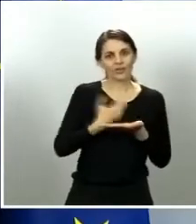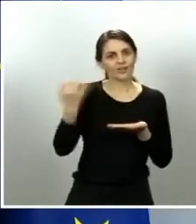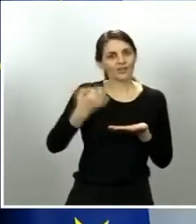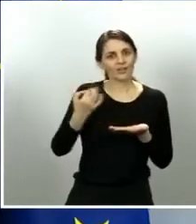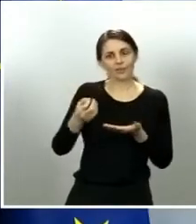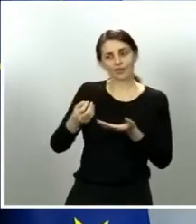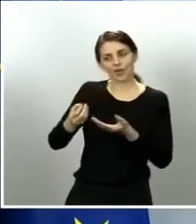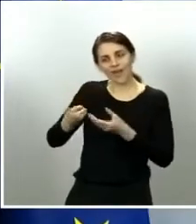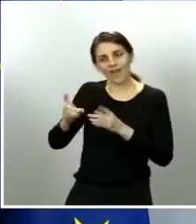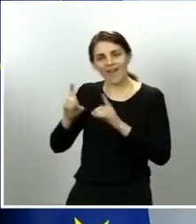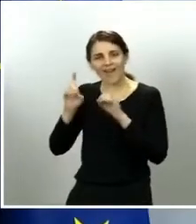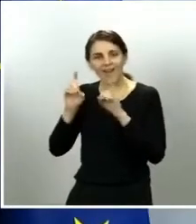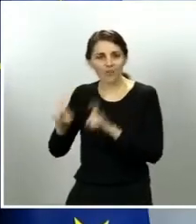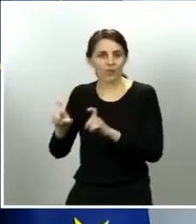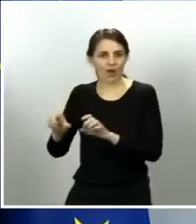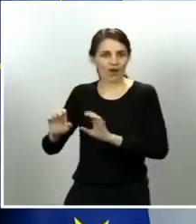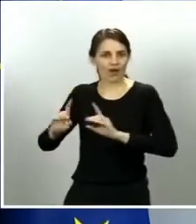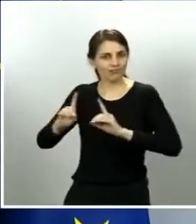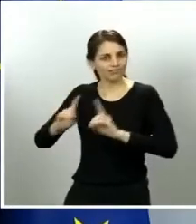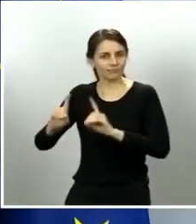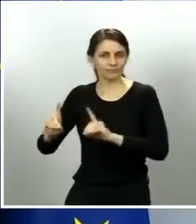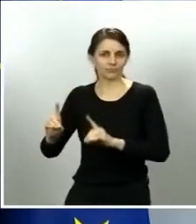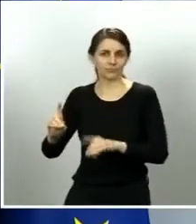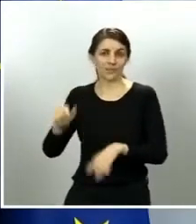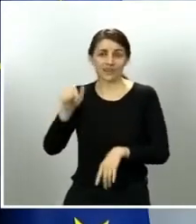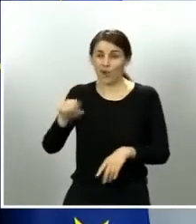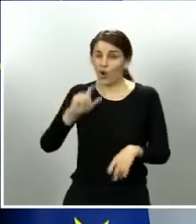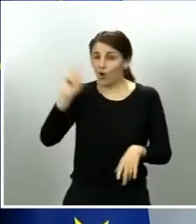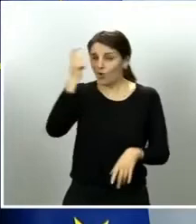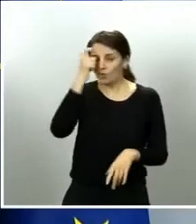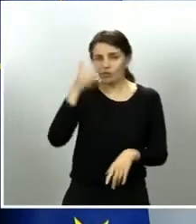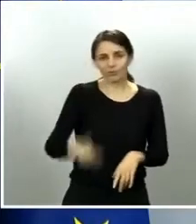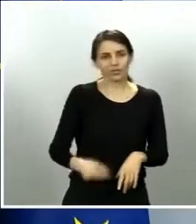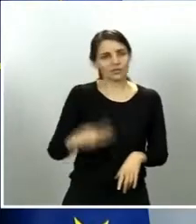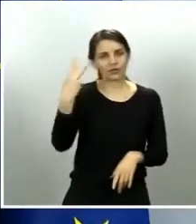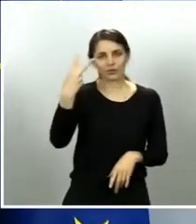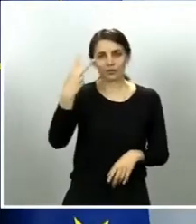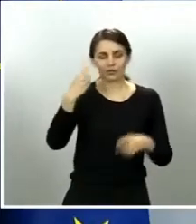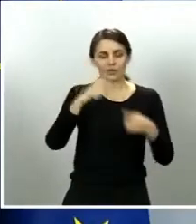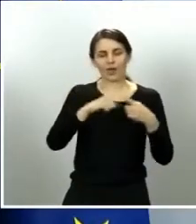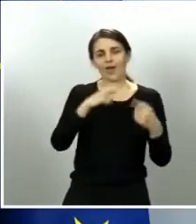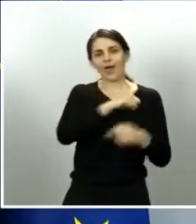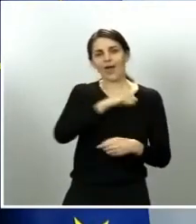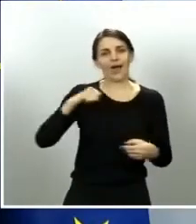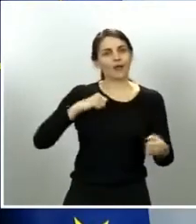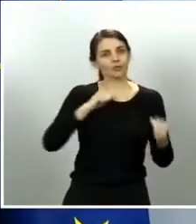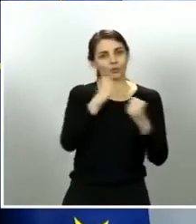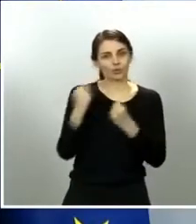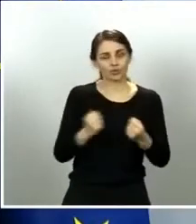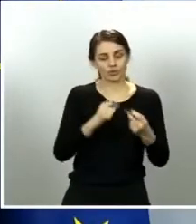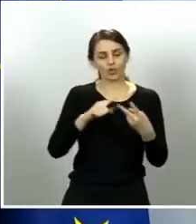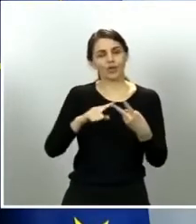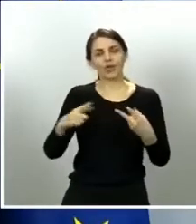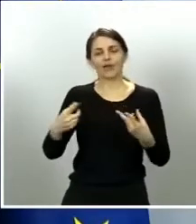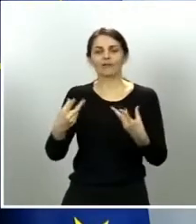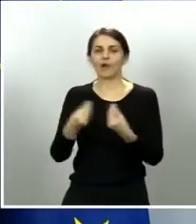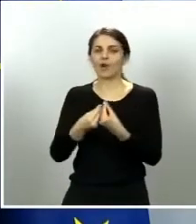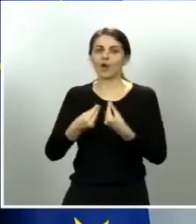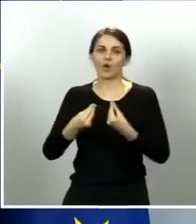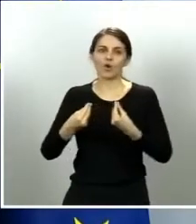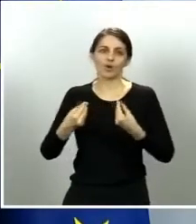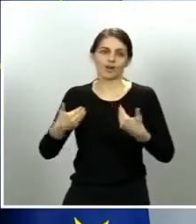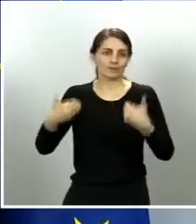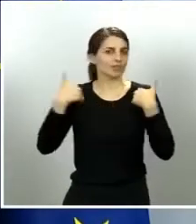conceptos importantes, autoprotección y corresponsabilidad para poder pasar pronto de estos